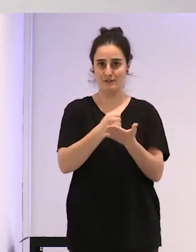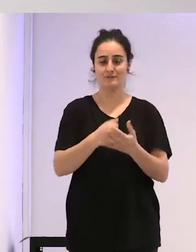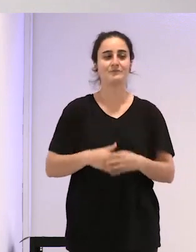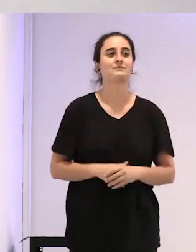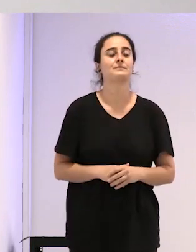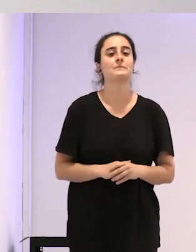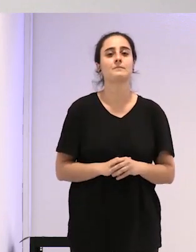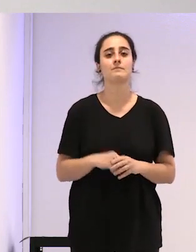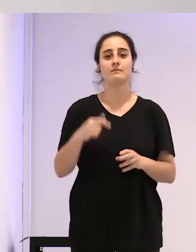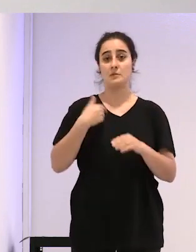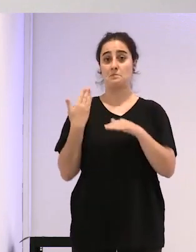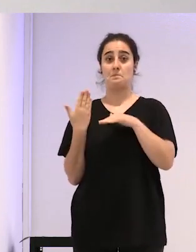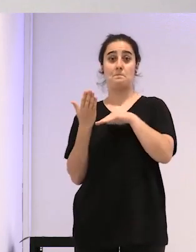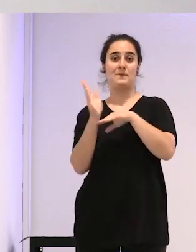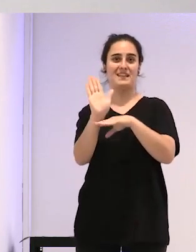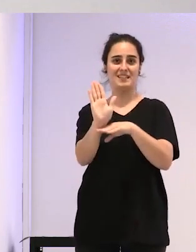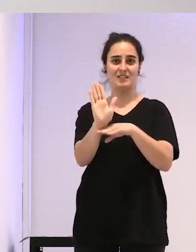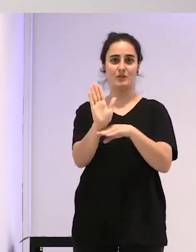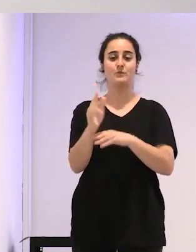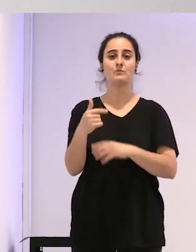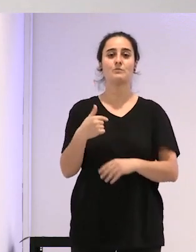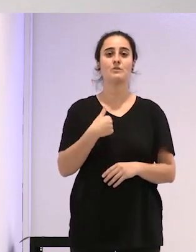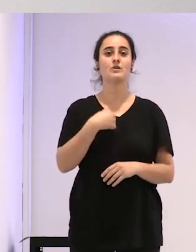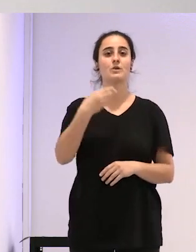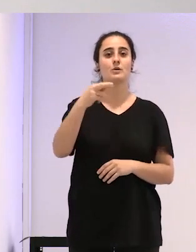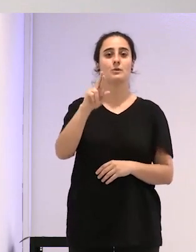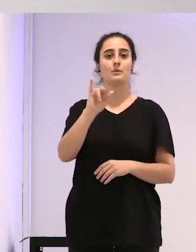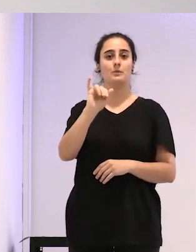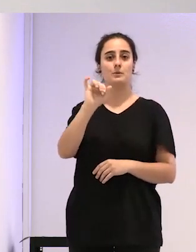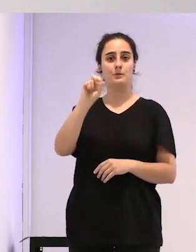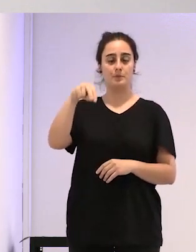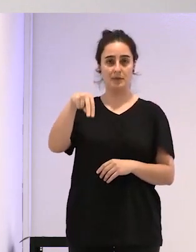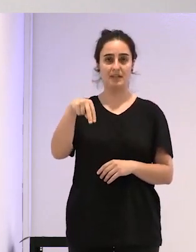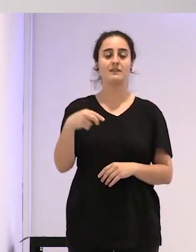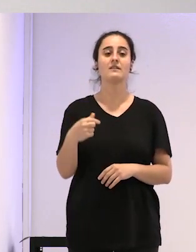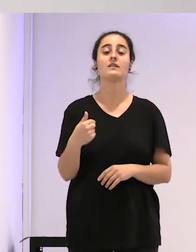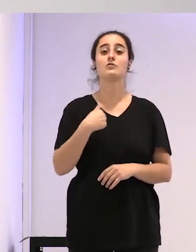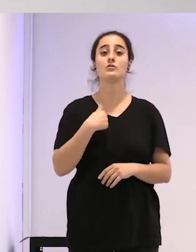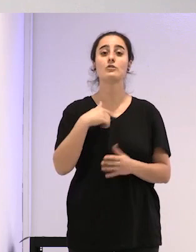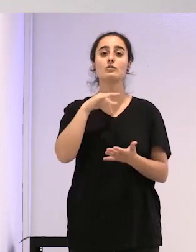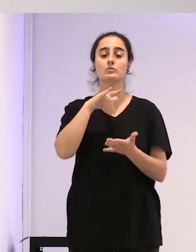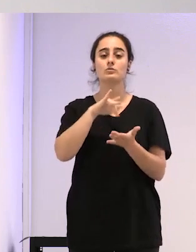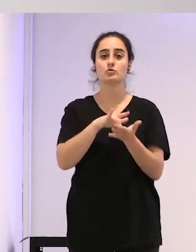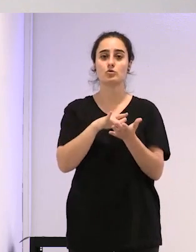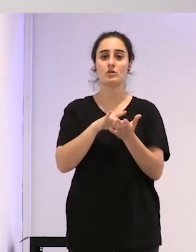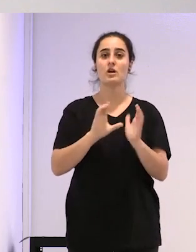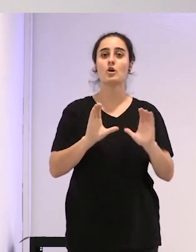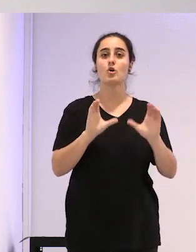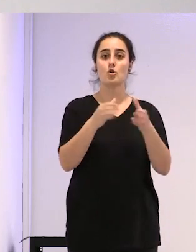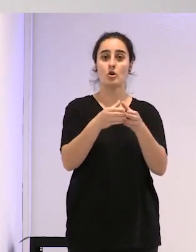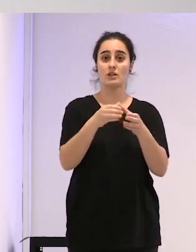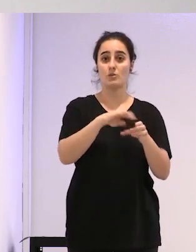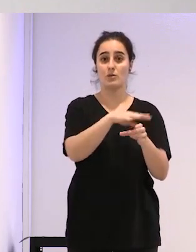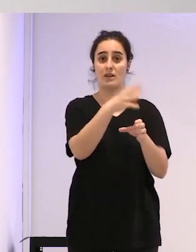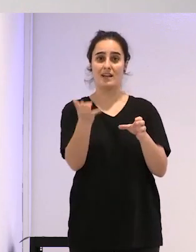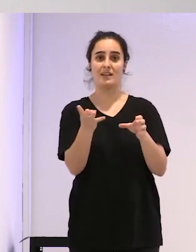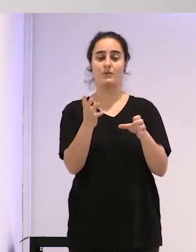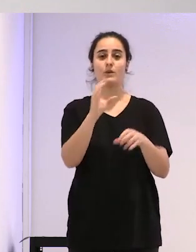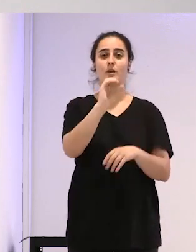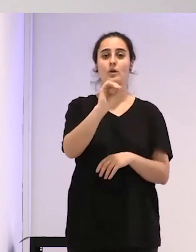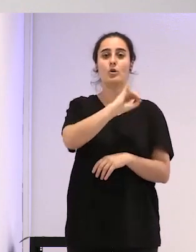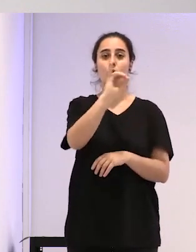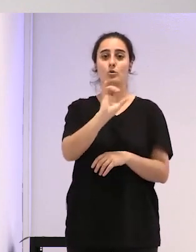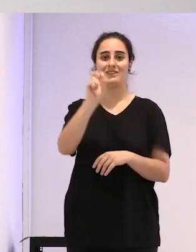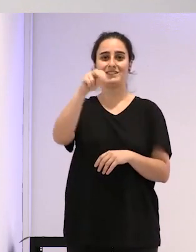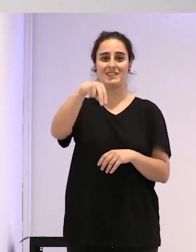Y bueno, me presento yo primero. Yo soy Brin, milito en un colectivo LGTB que se llama OSEN, en